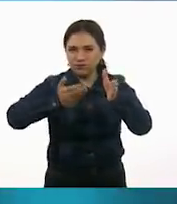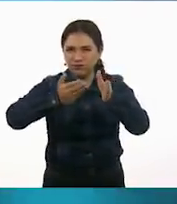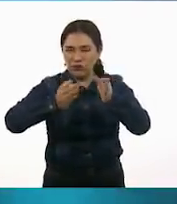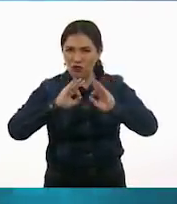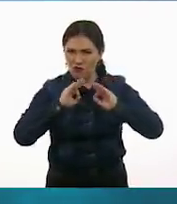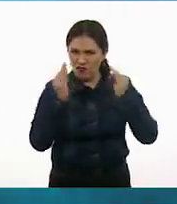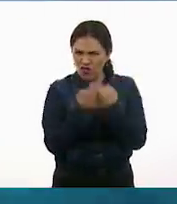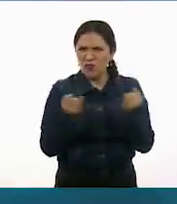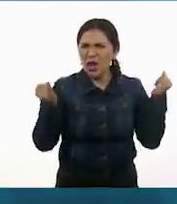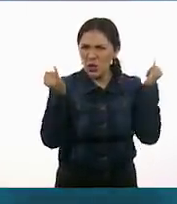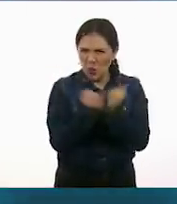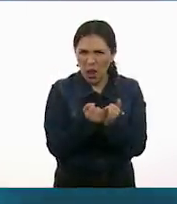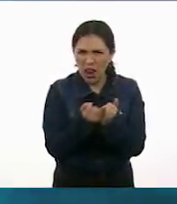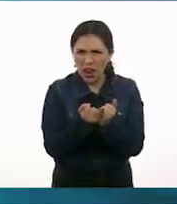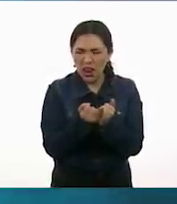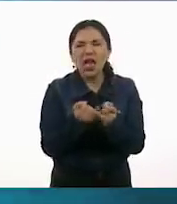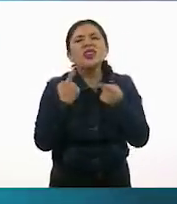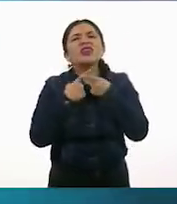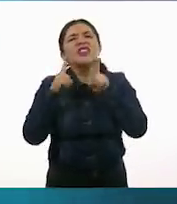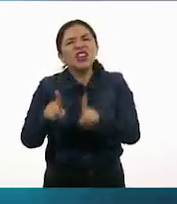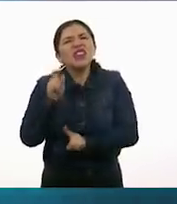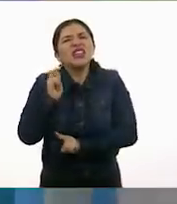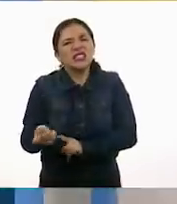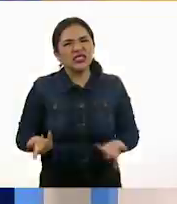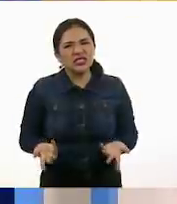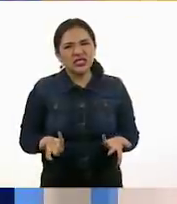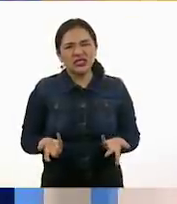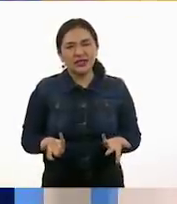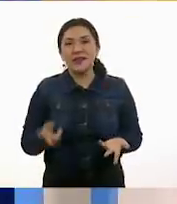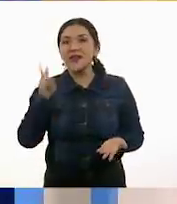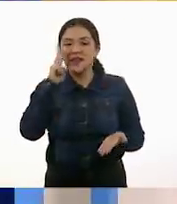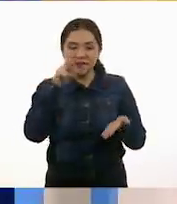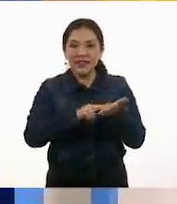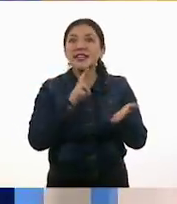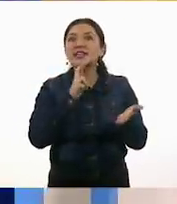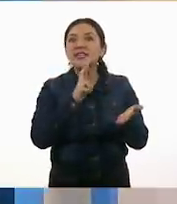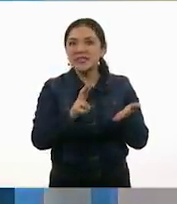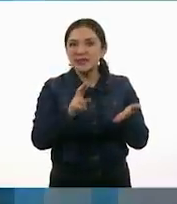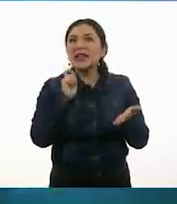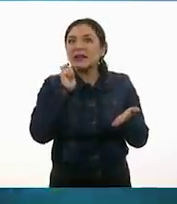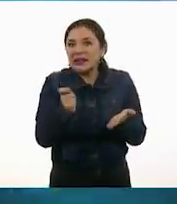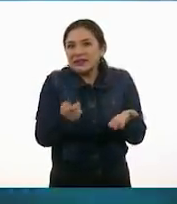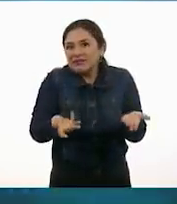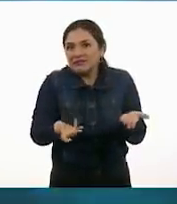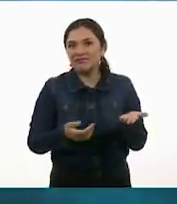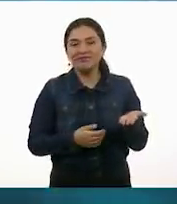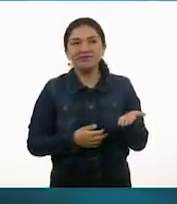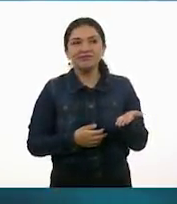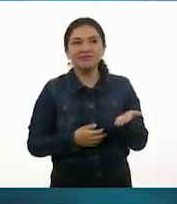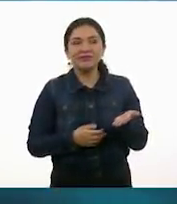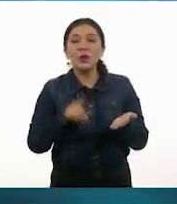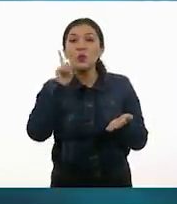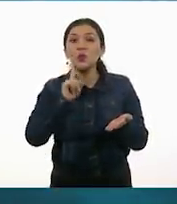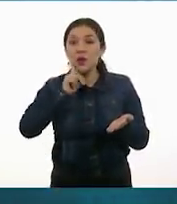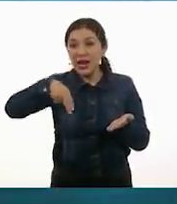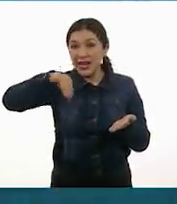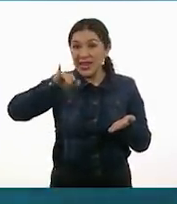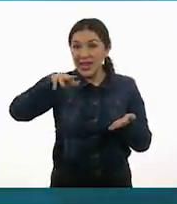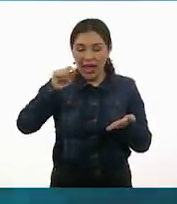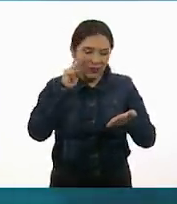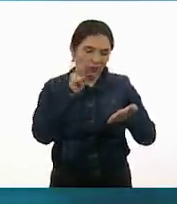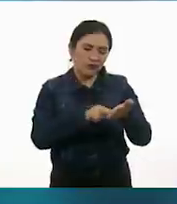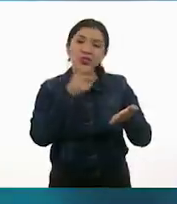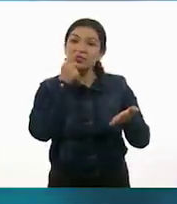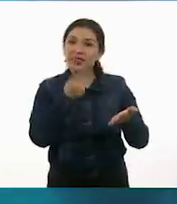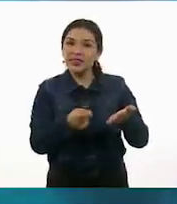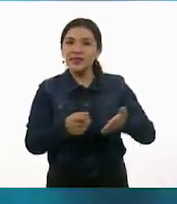la misma forma? ¿En qué son diferentes? Vamos a ver qué nos contestó. Nina nos dice,